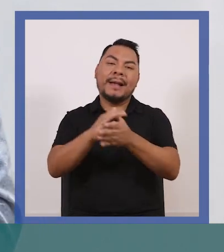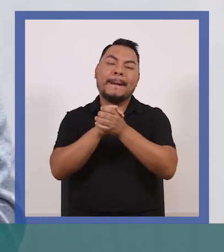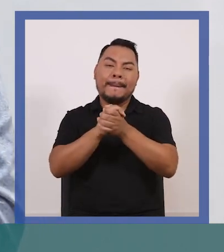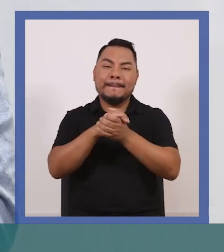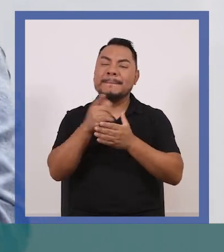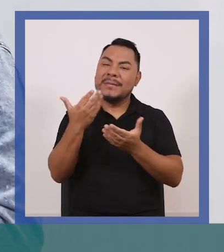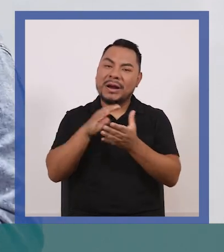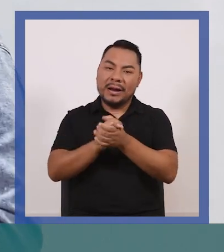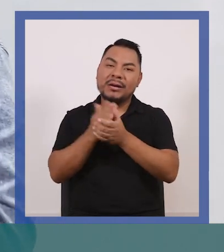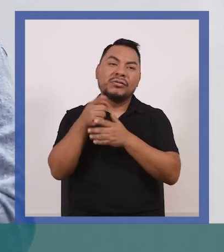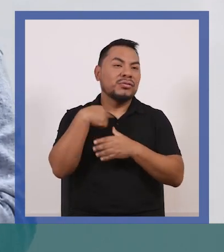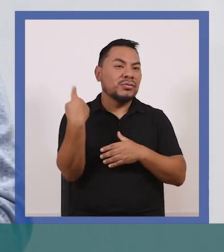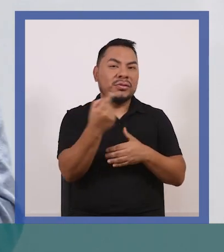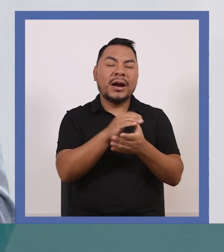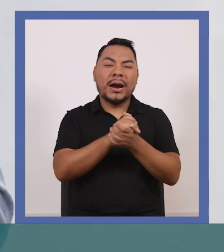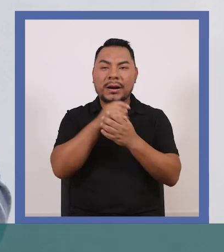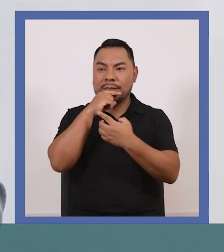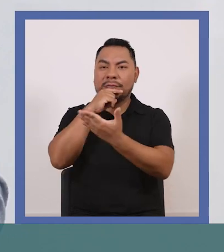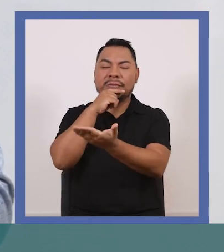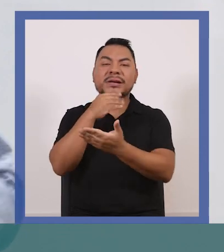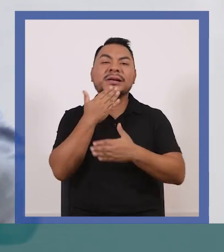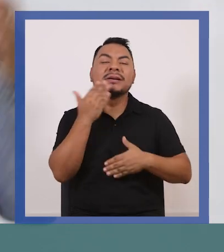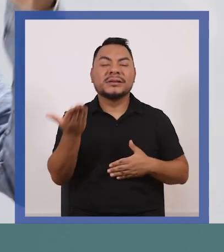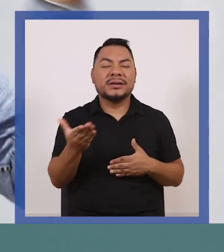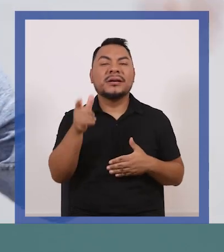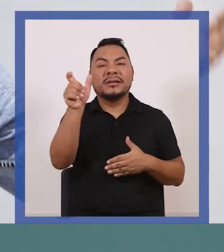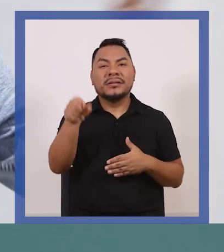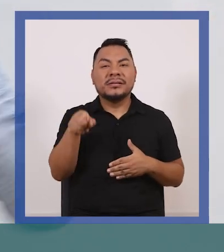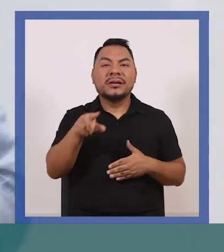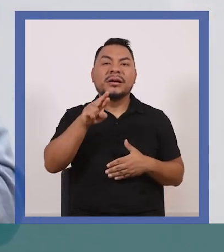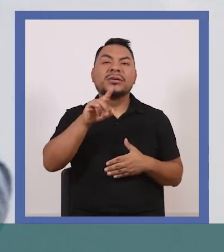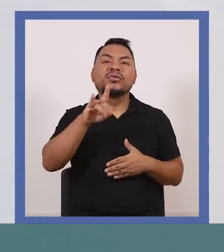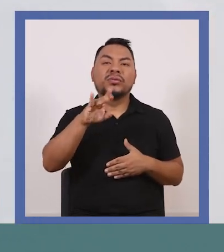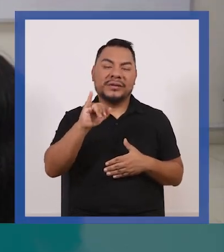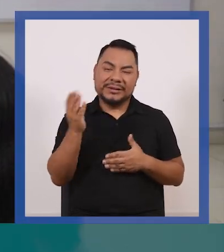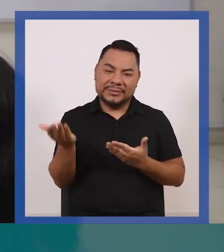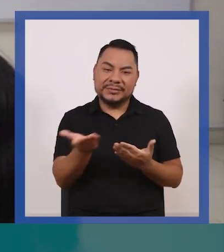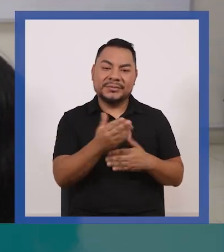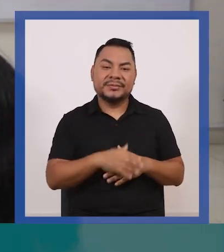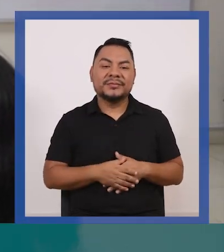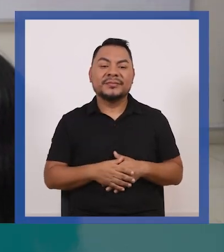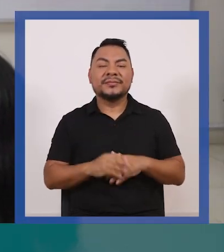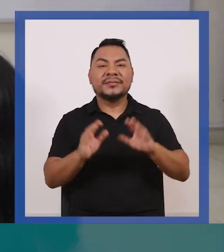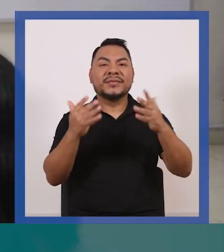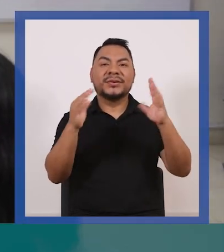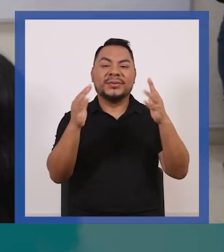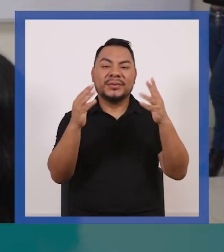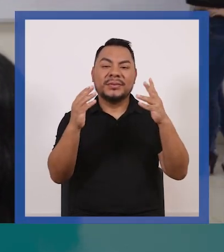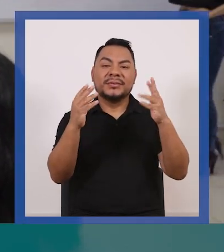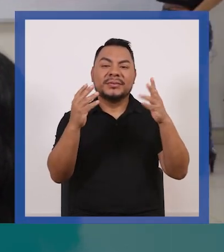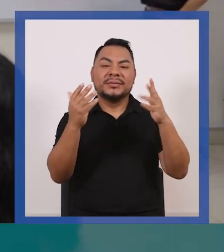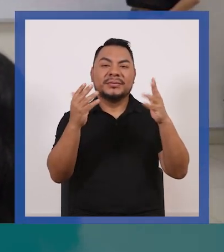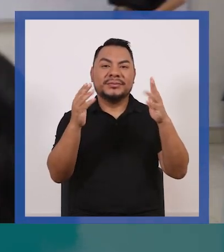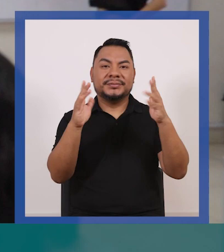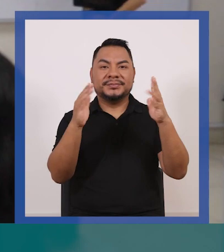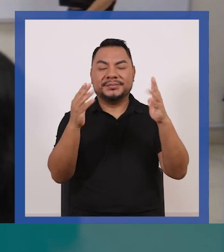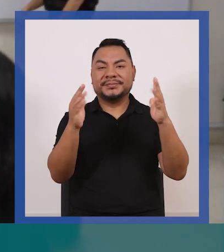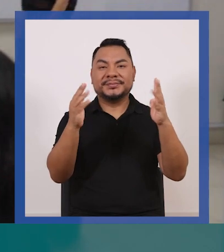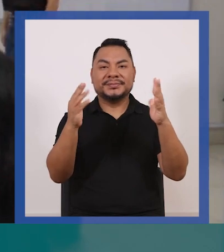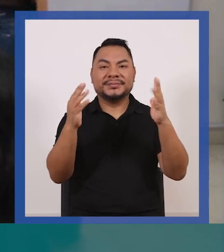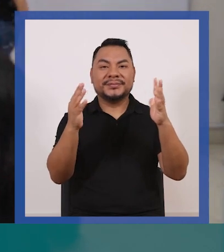a nuestra amiga, a mi amiga, a la amiga de todos, nuestra compañera Rubi. Hola, chicos.